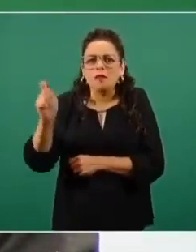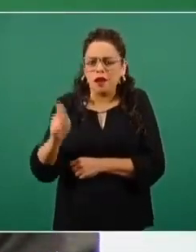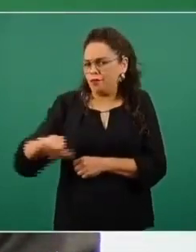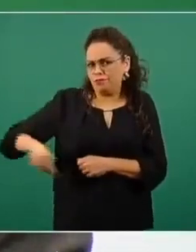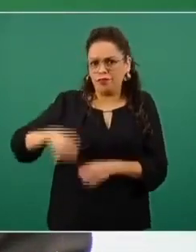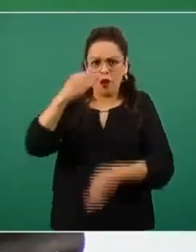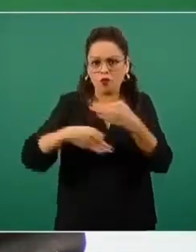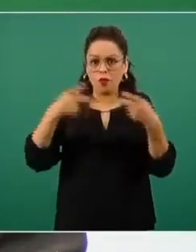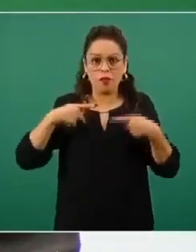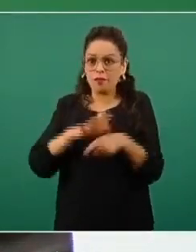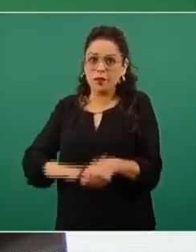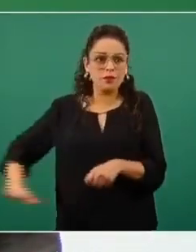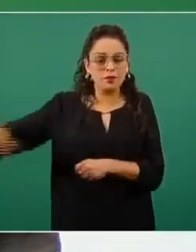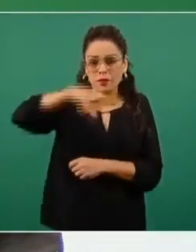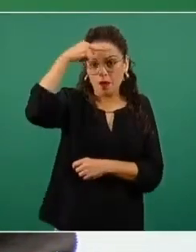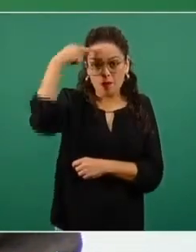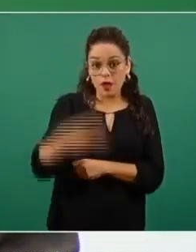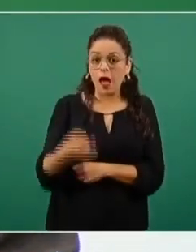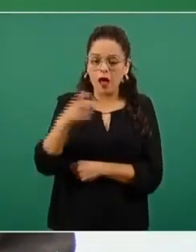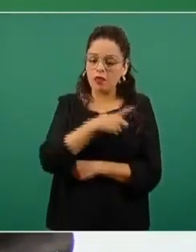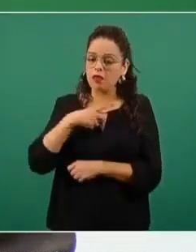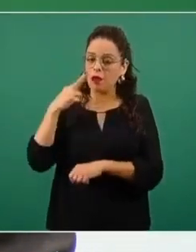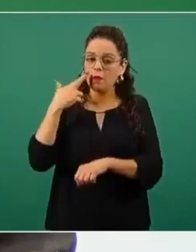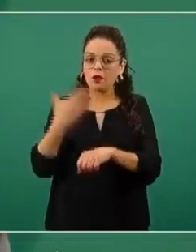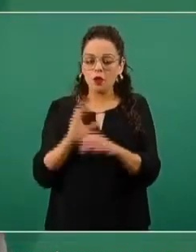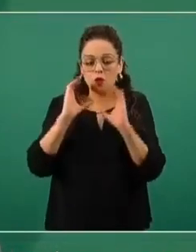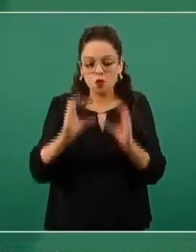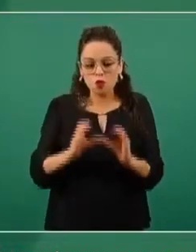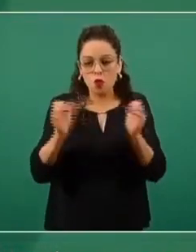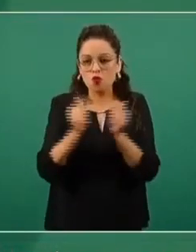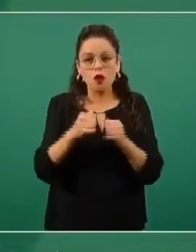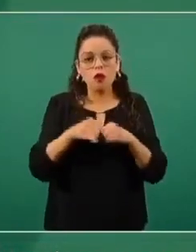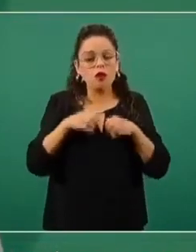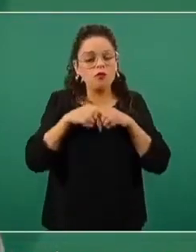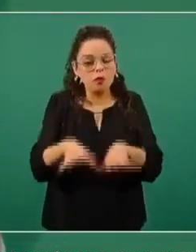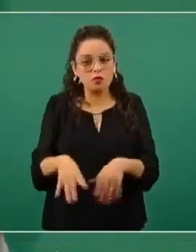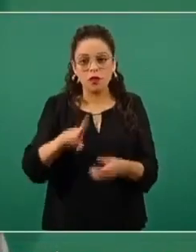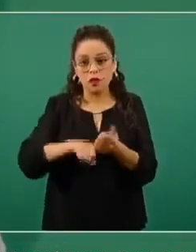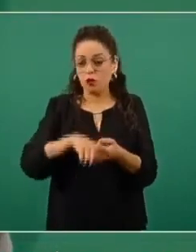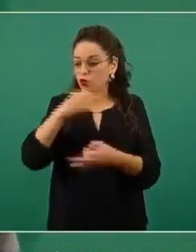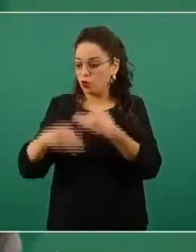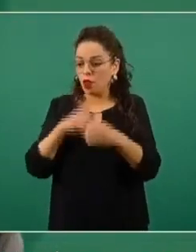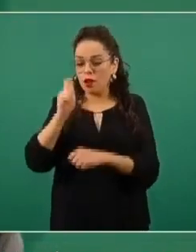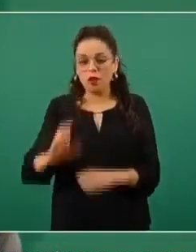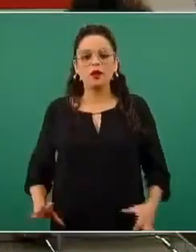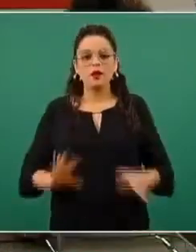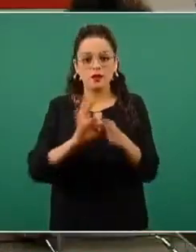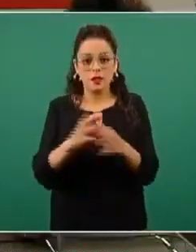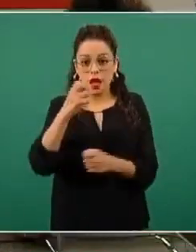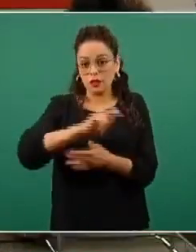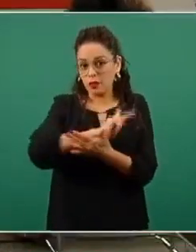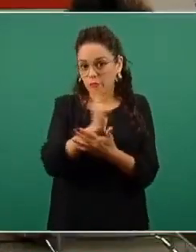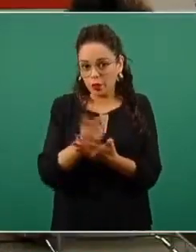funcionarios públicos es hacer un uso cuidadoso de la información y de todos los bienes relacionados con el programa público,